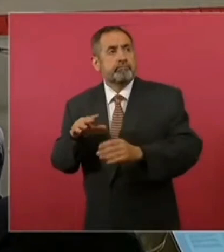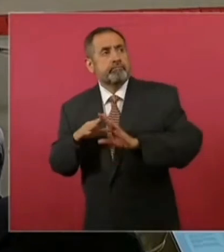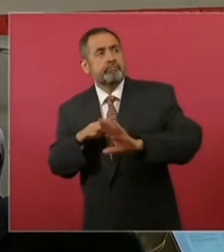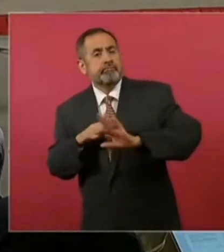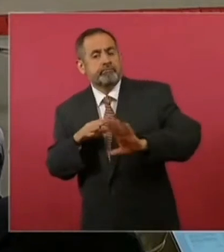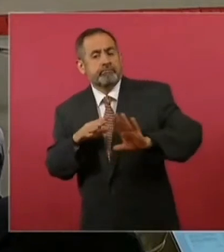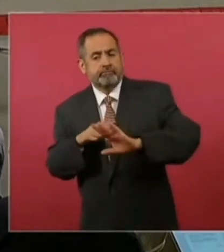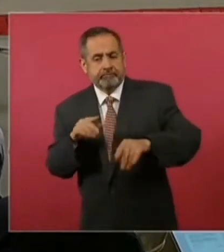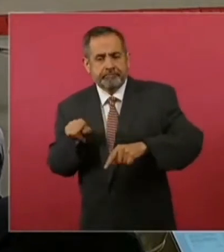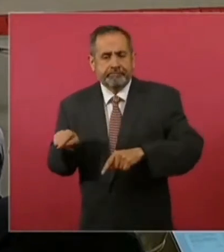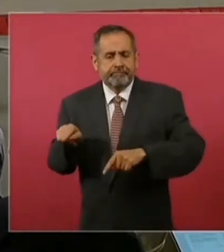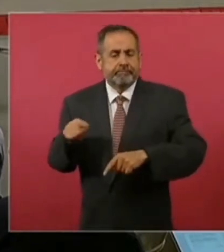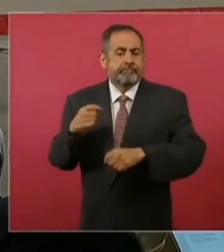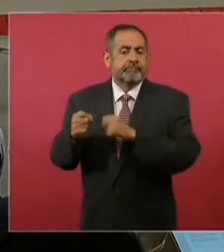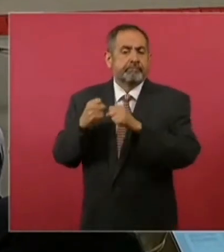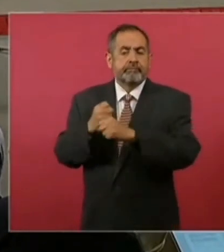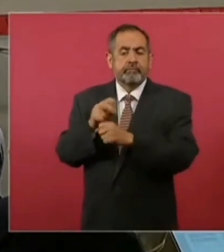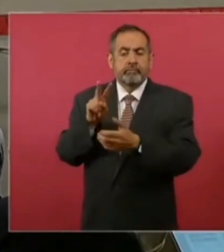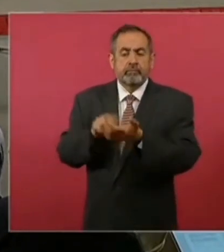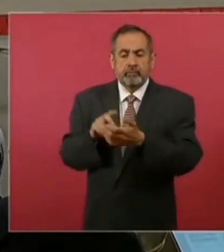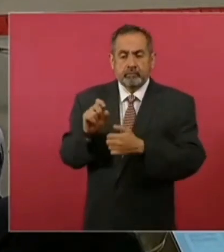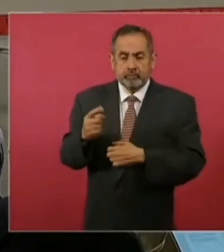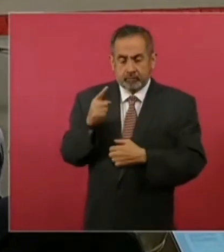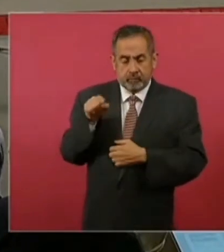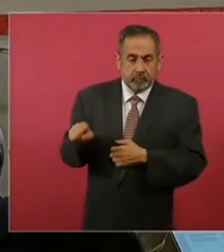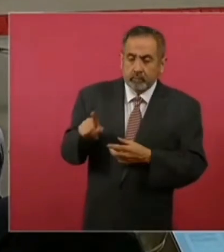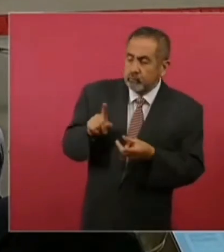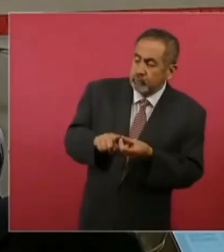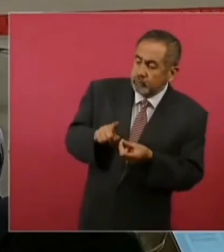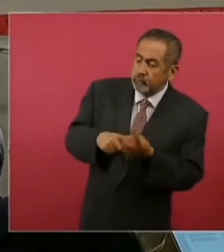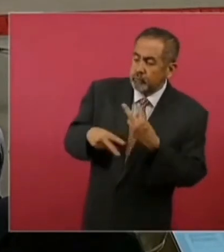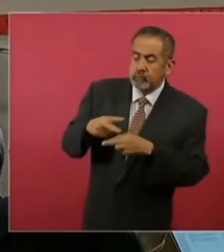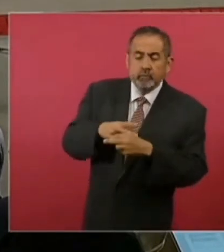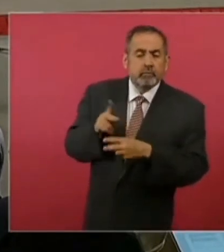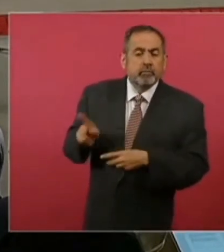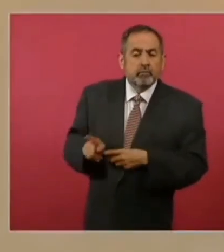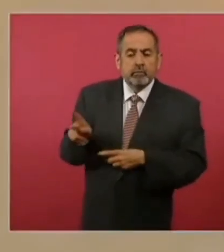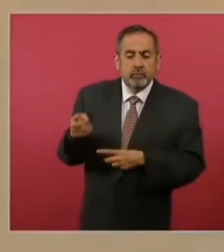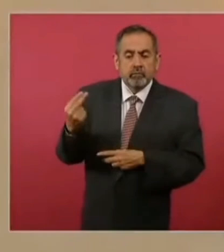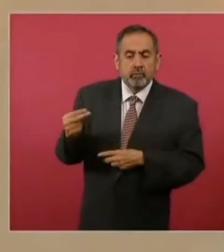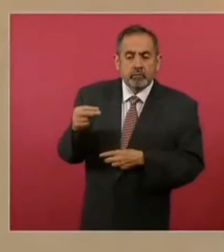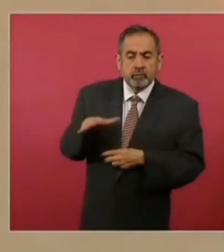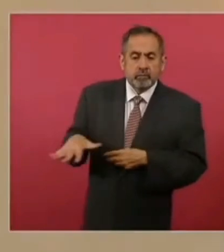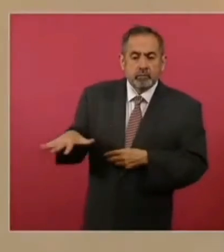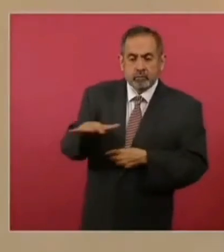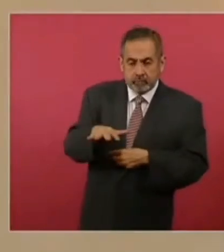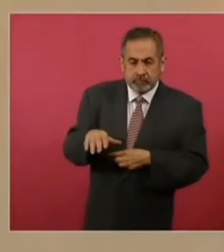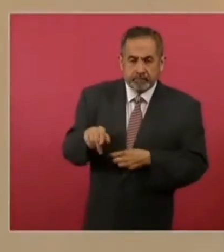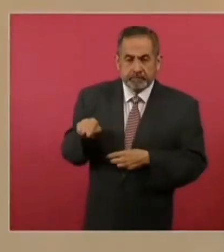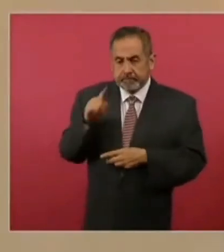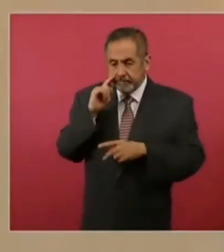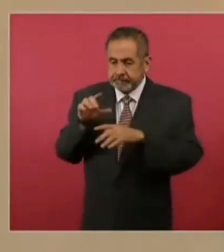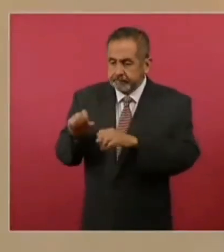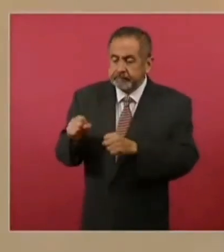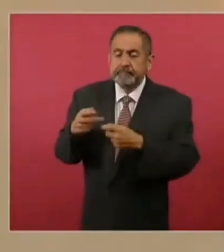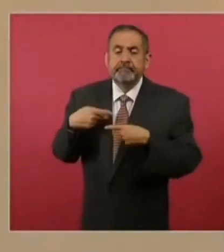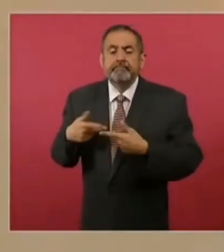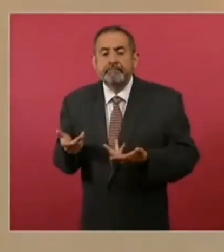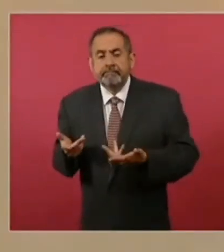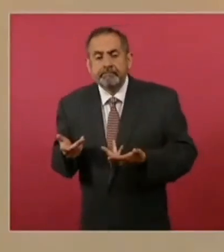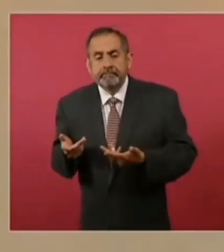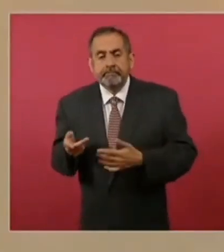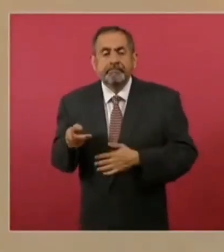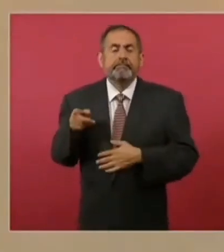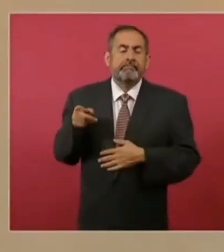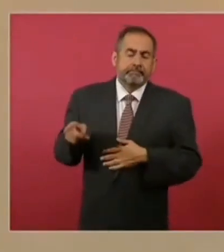llegando durante el 2021 y principios del 2022 a las estaciones migratorias en México. Y esto lo que quiere decir es que son